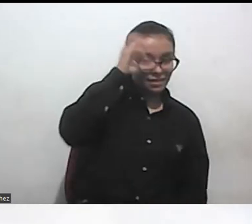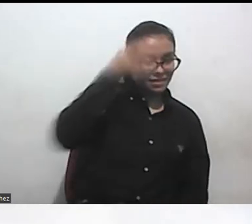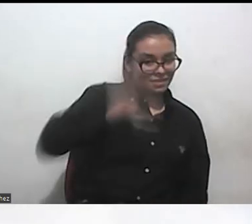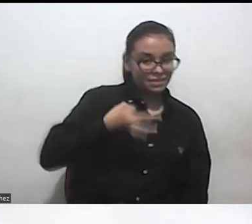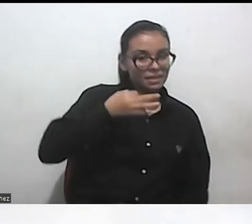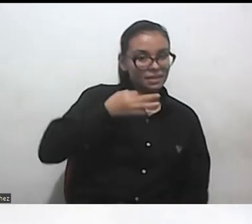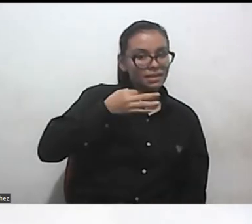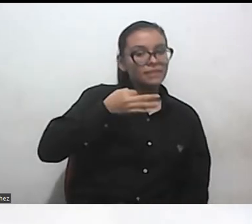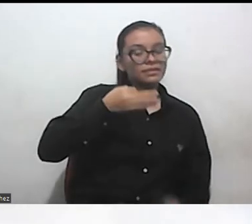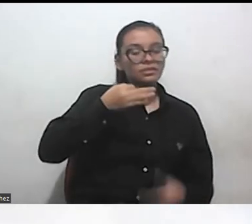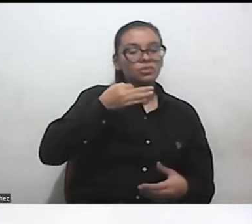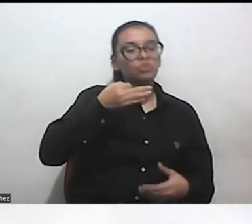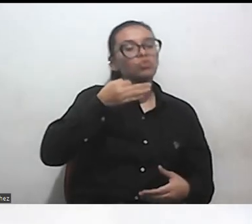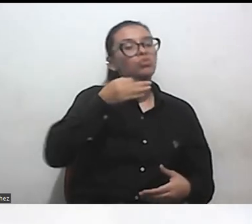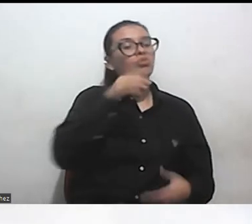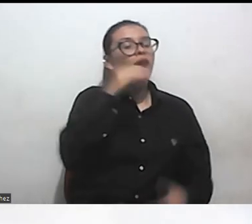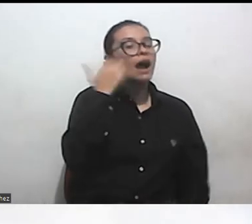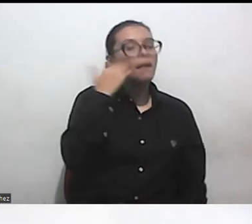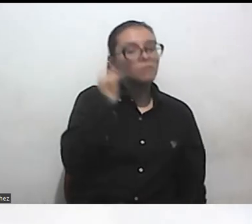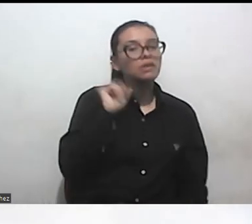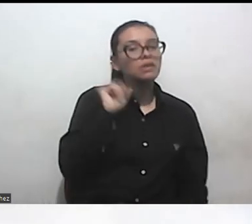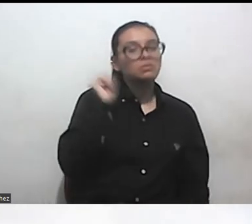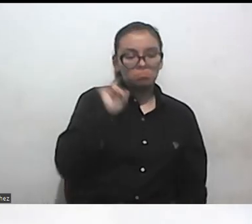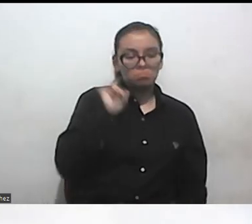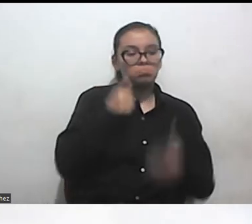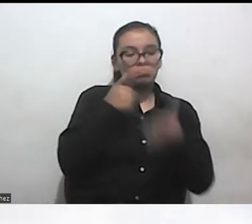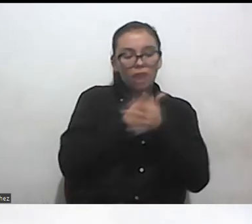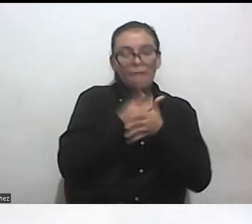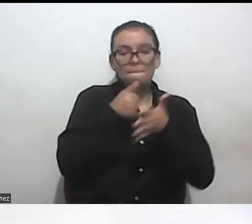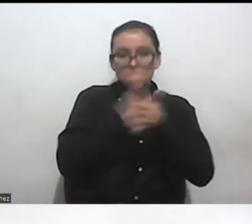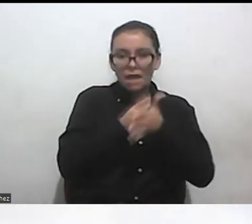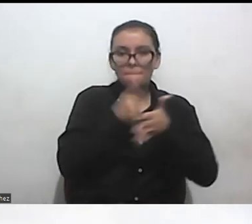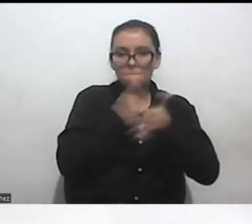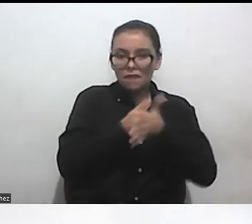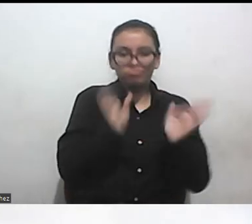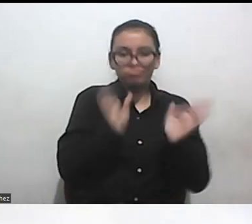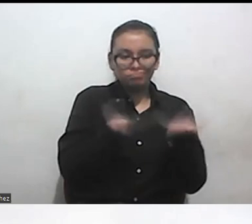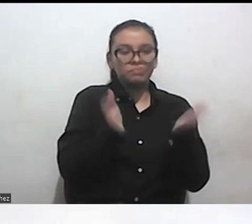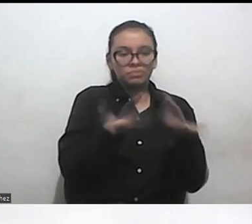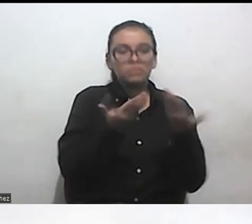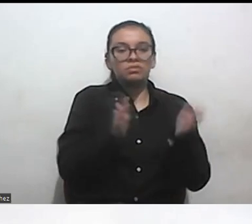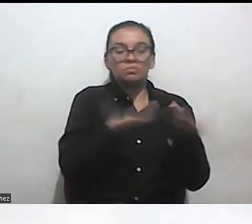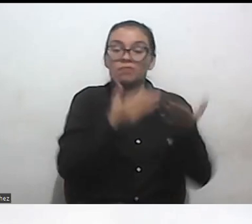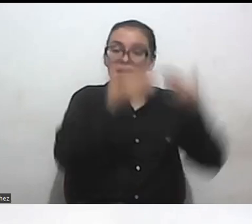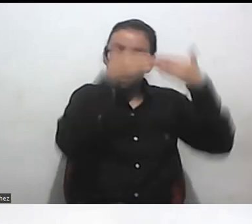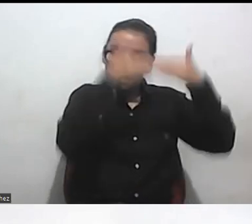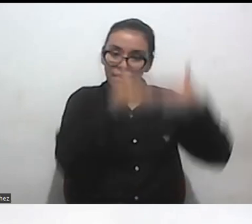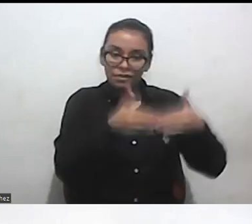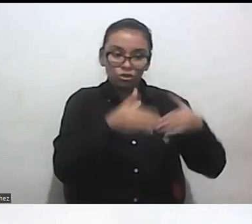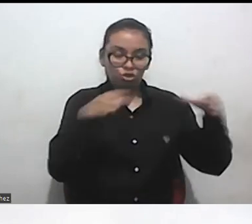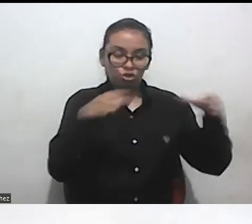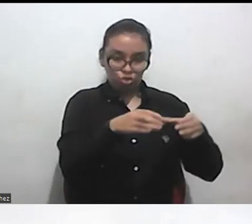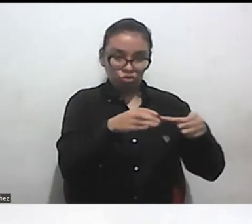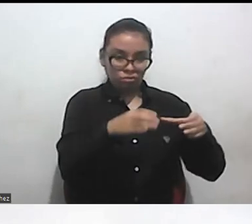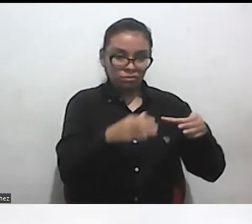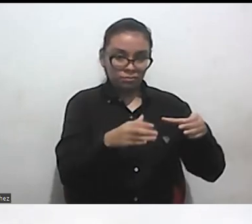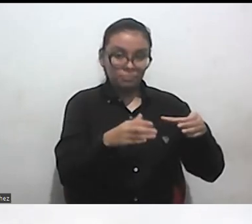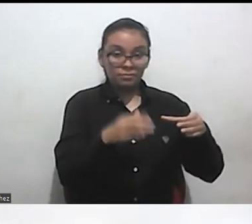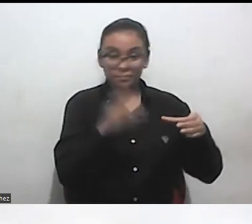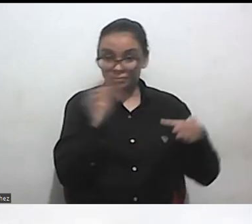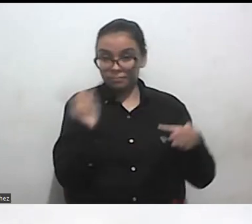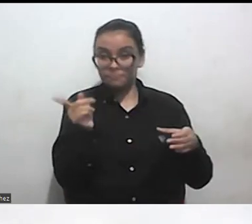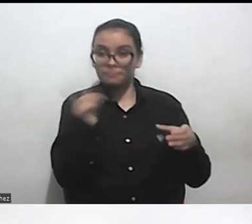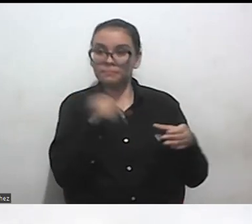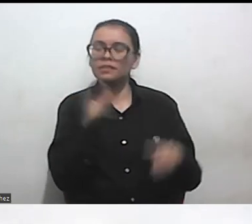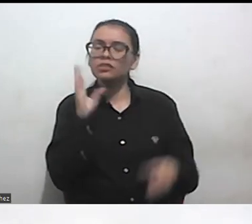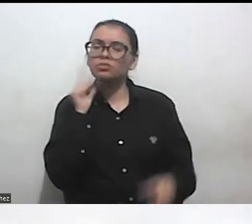mujer que acompaña ha venido acompañando el activismo también de poblaciones con discapacidad entonces quiero